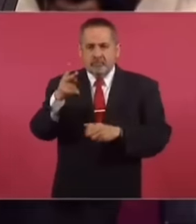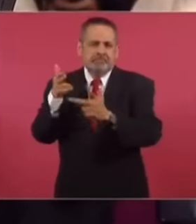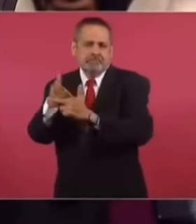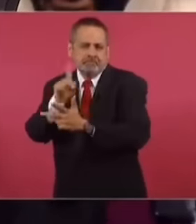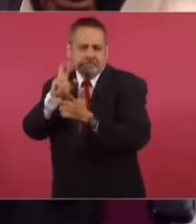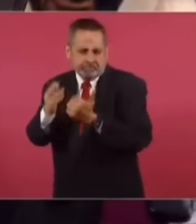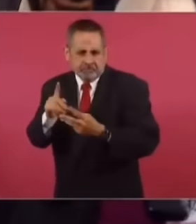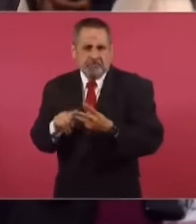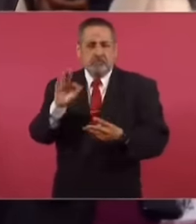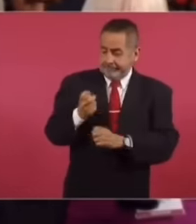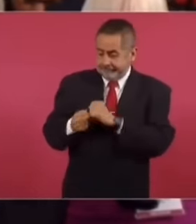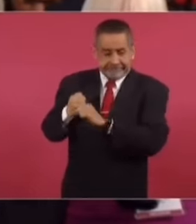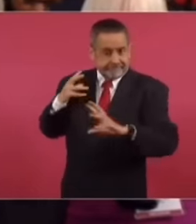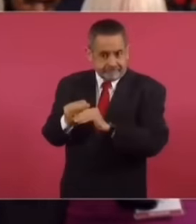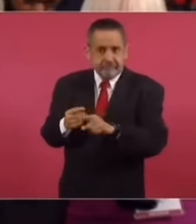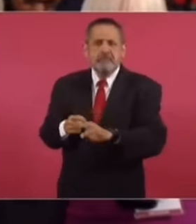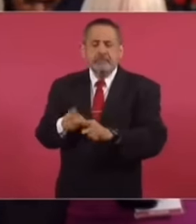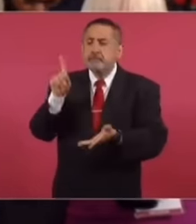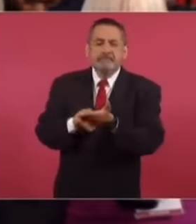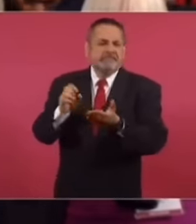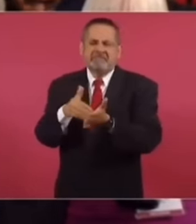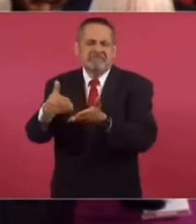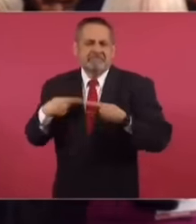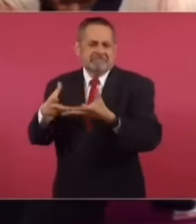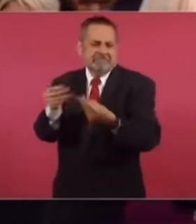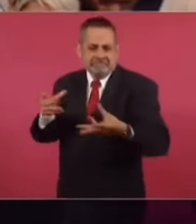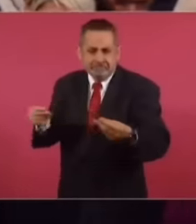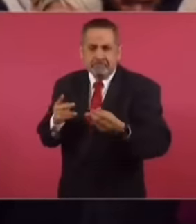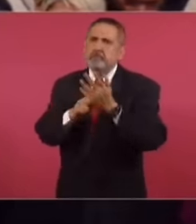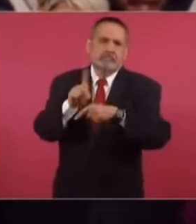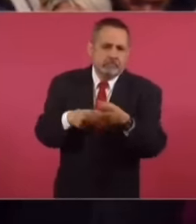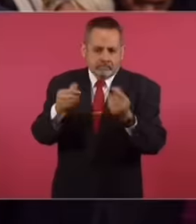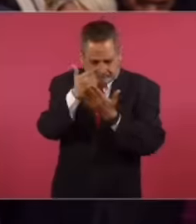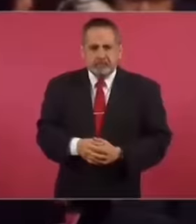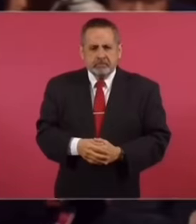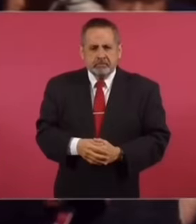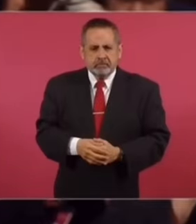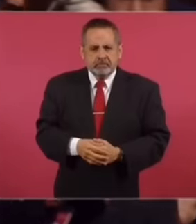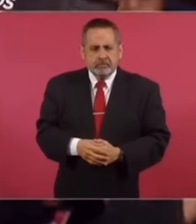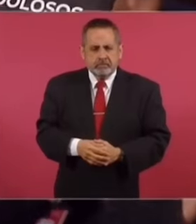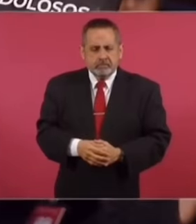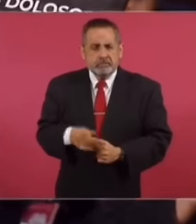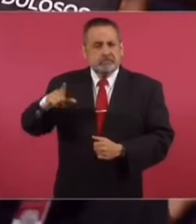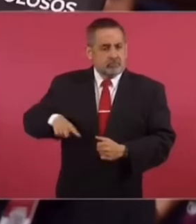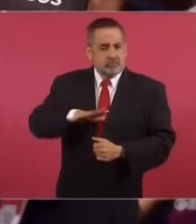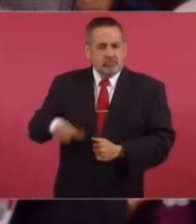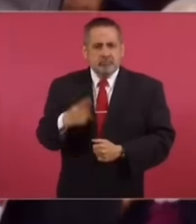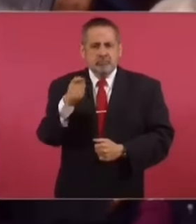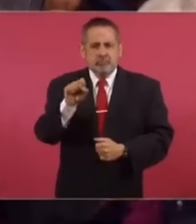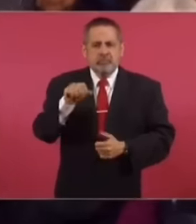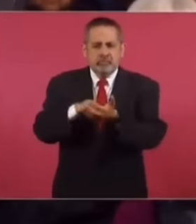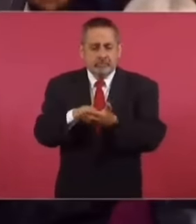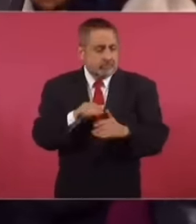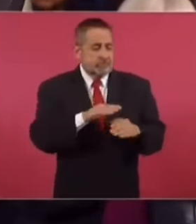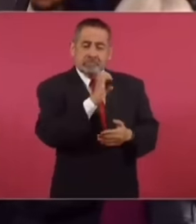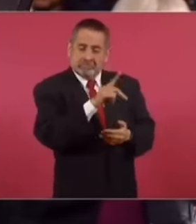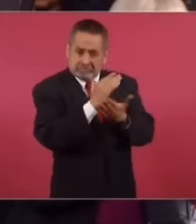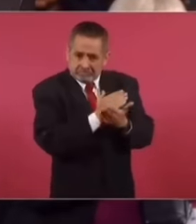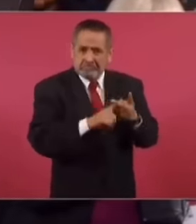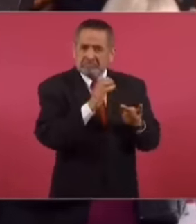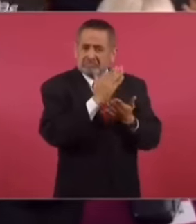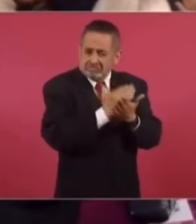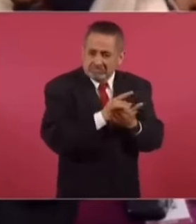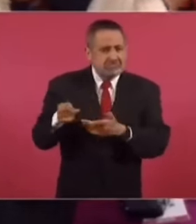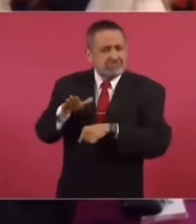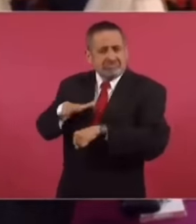feminicidios, 43 periodistas, señor presidente, y miles de desaparecidos que desafortunadamente han vuelto a desaparecer ahora de las listas oficiales. Su gobierno ha muerto 166 mil, más que con Peña Nieto, más que con